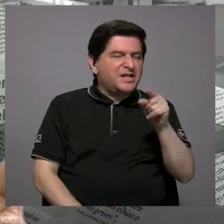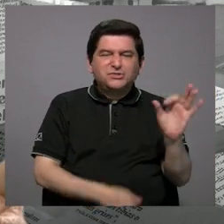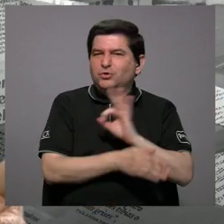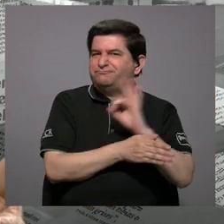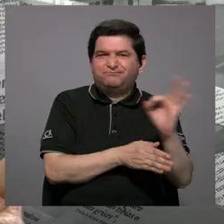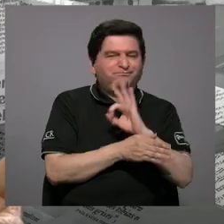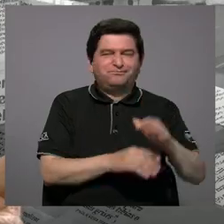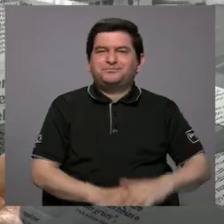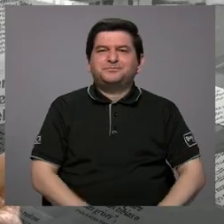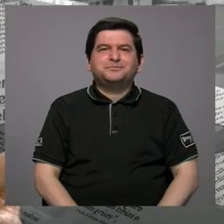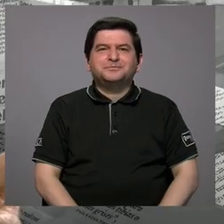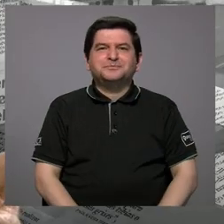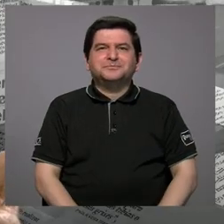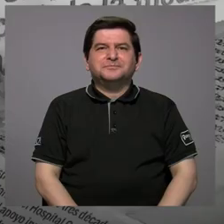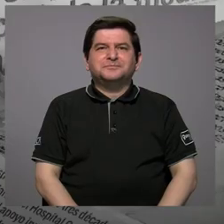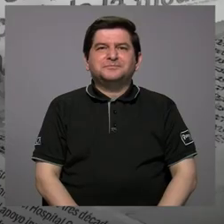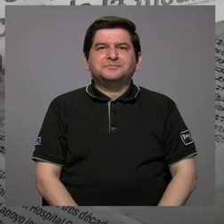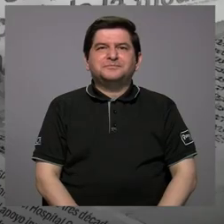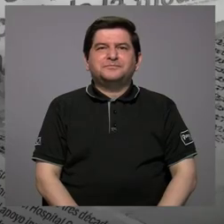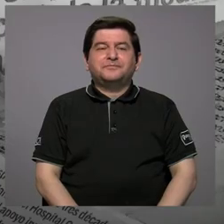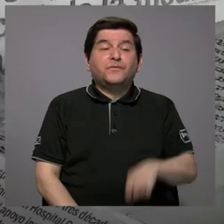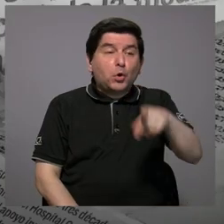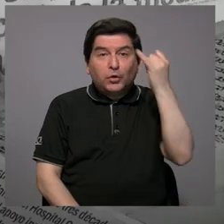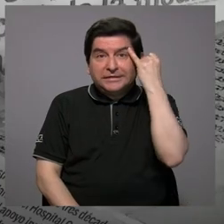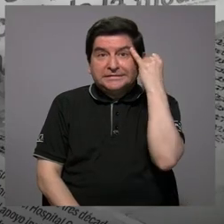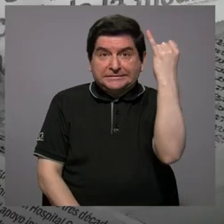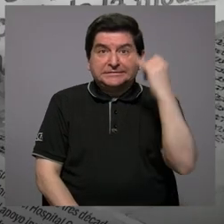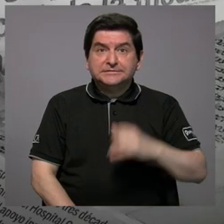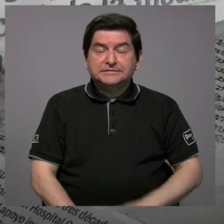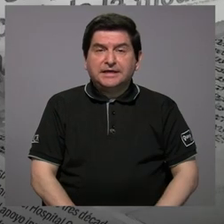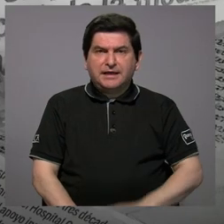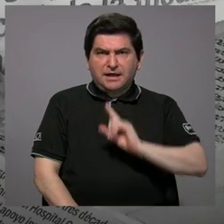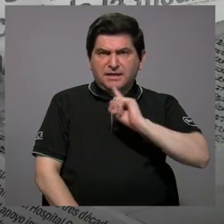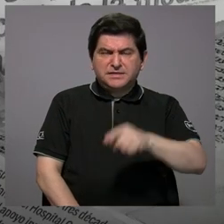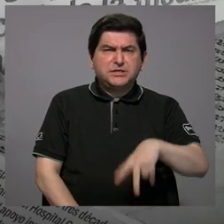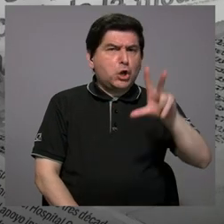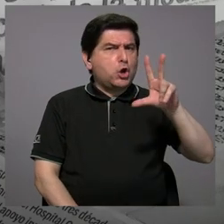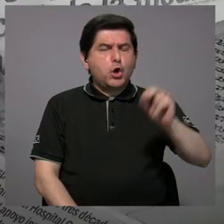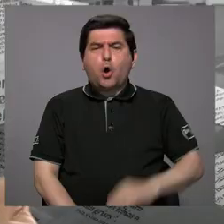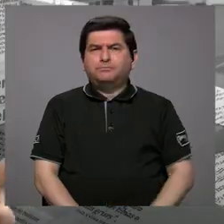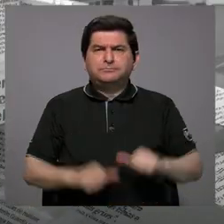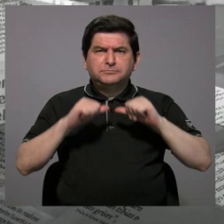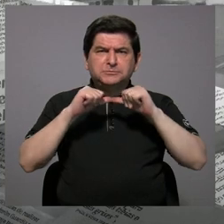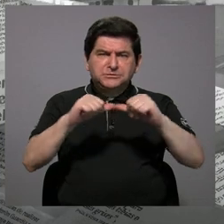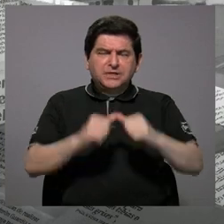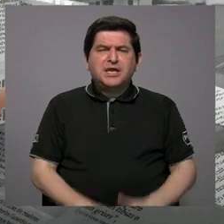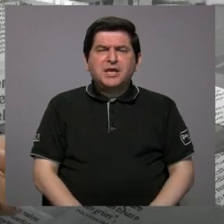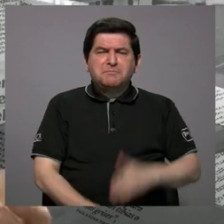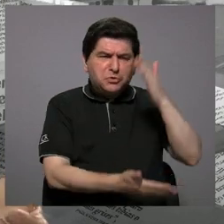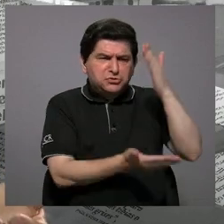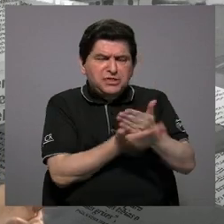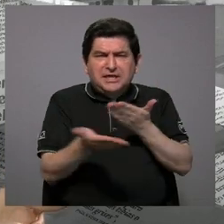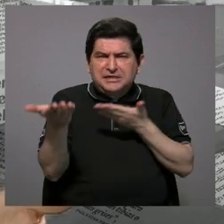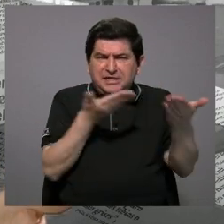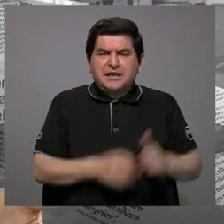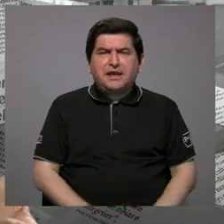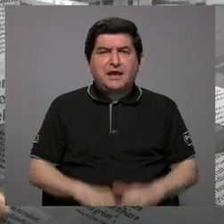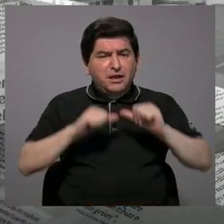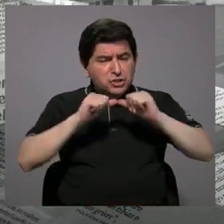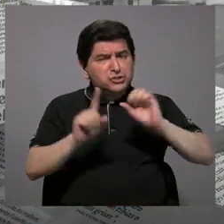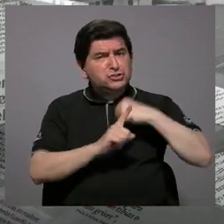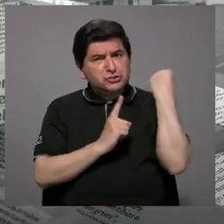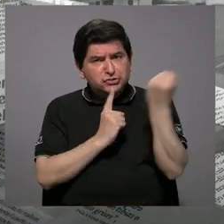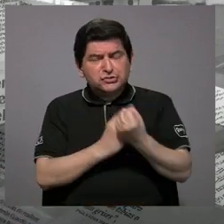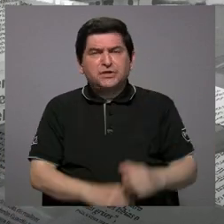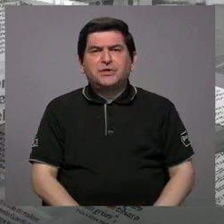funcional. Y bajo ese argumento dijeron, no, seguimos con los recortes y la situación y